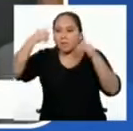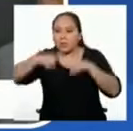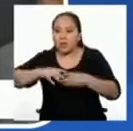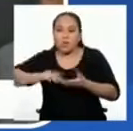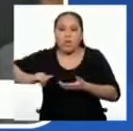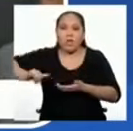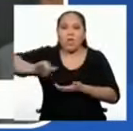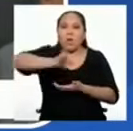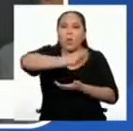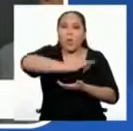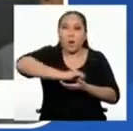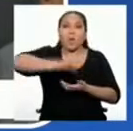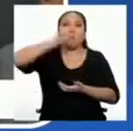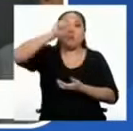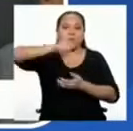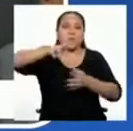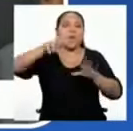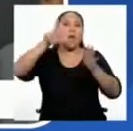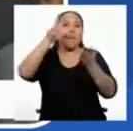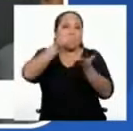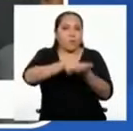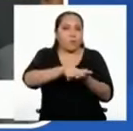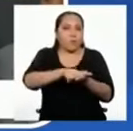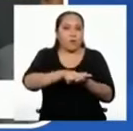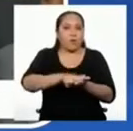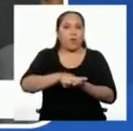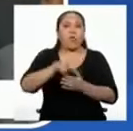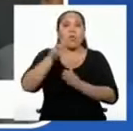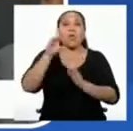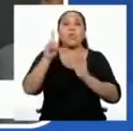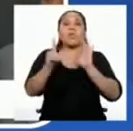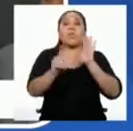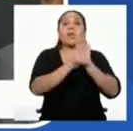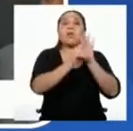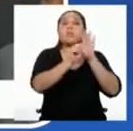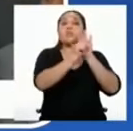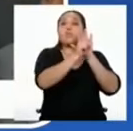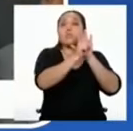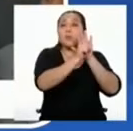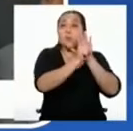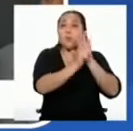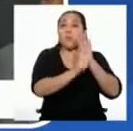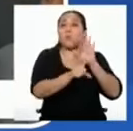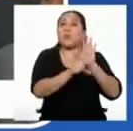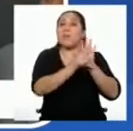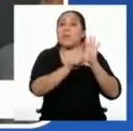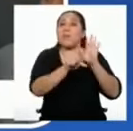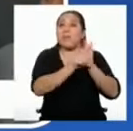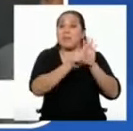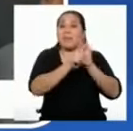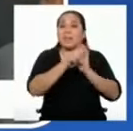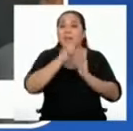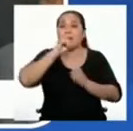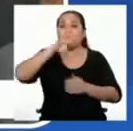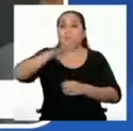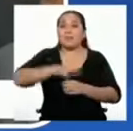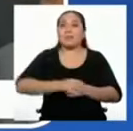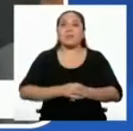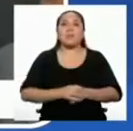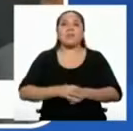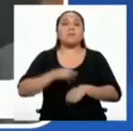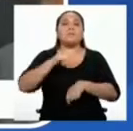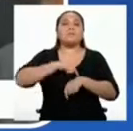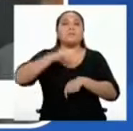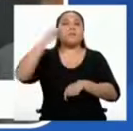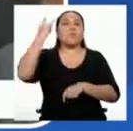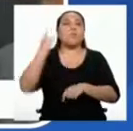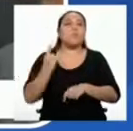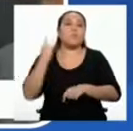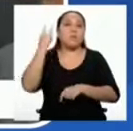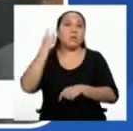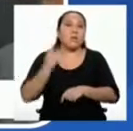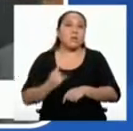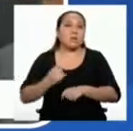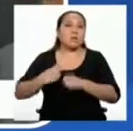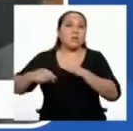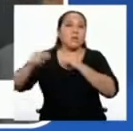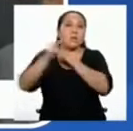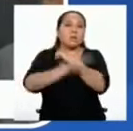un decreto supremo que declara el estado de emergencia nacional por las graves